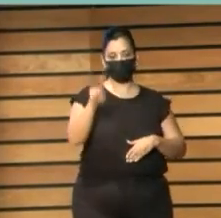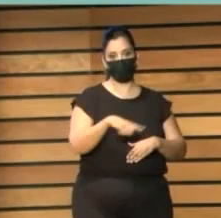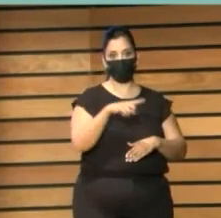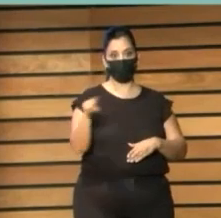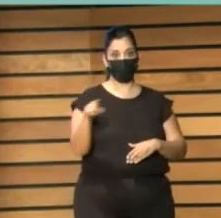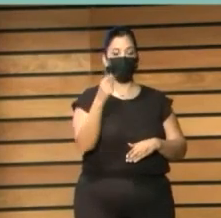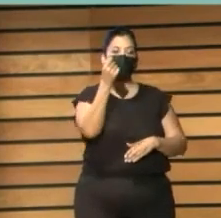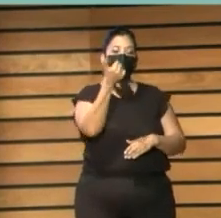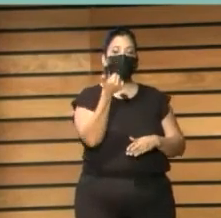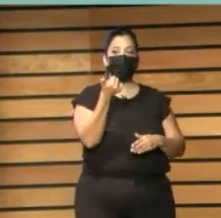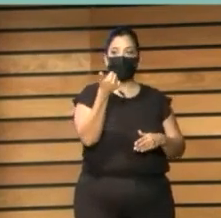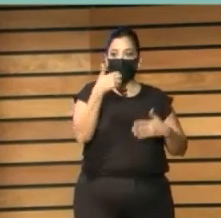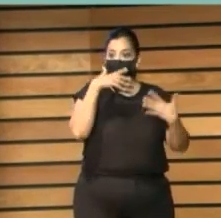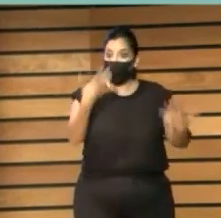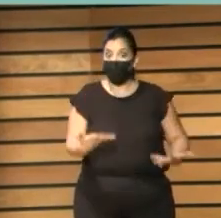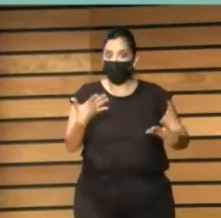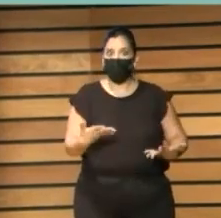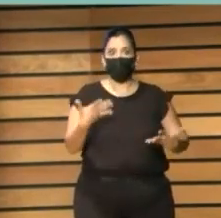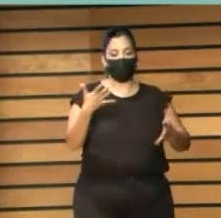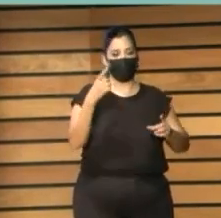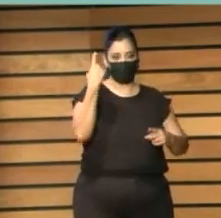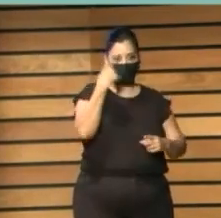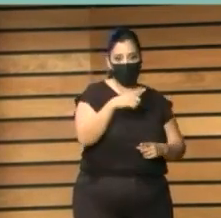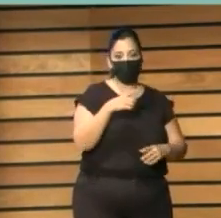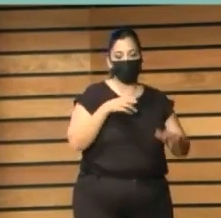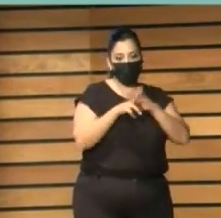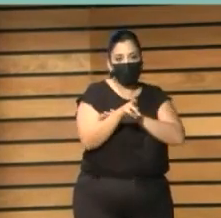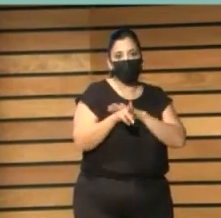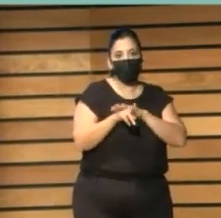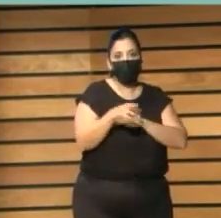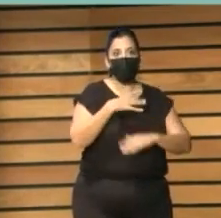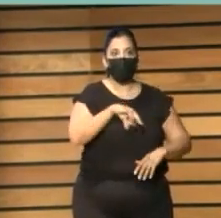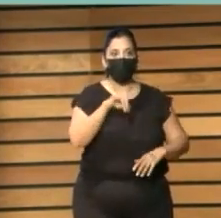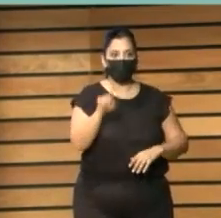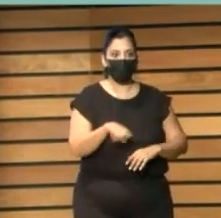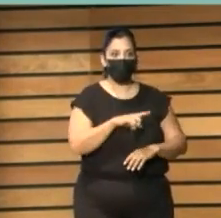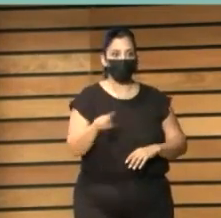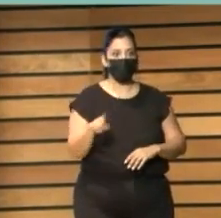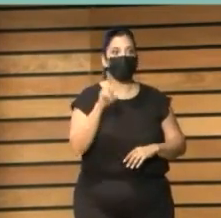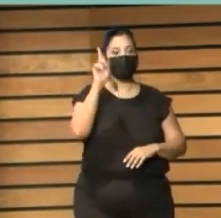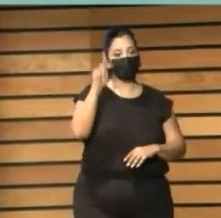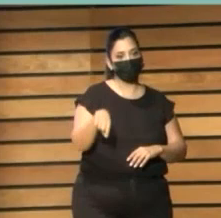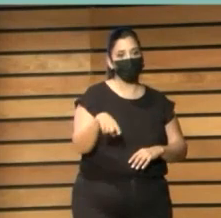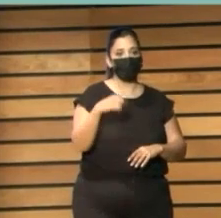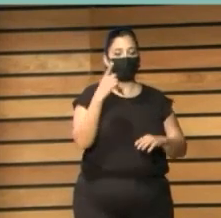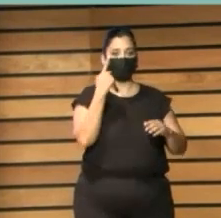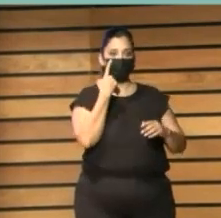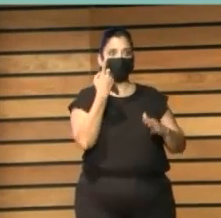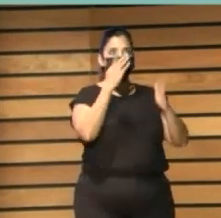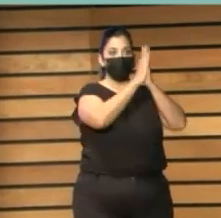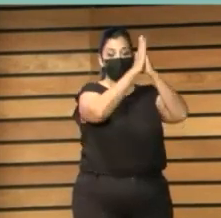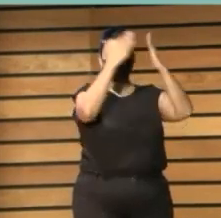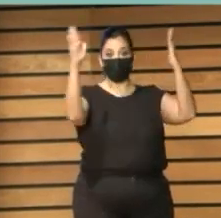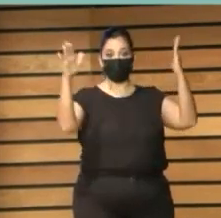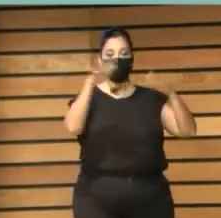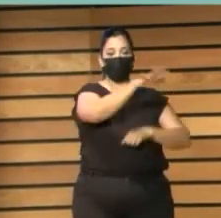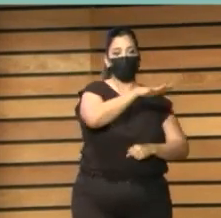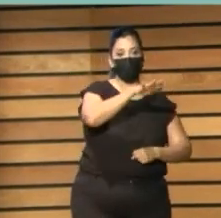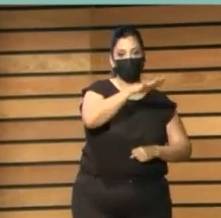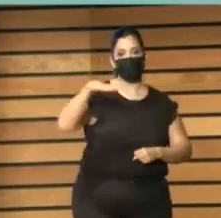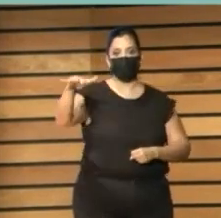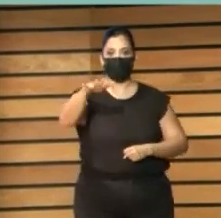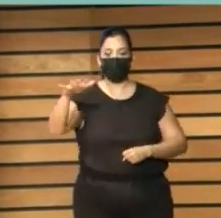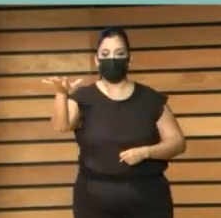contexto actual. Que creemos que la mediación para este aprendizaje digital en un espacio como el de las bibliotecas tiene unos valores añadidos que hay que